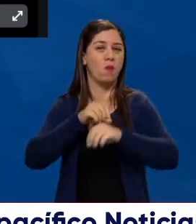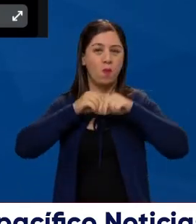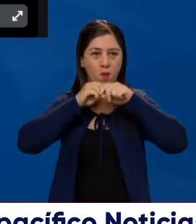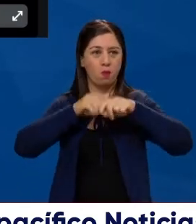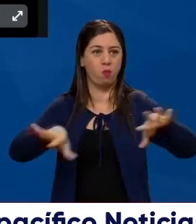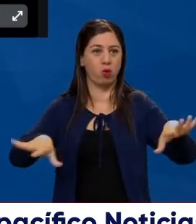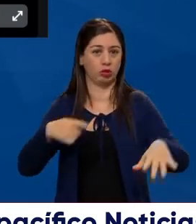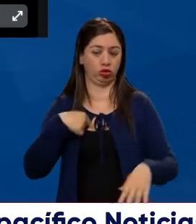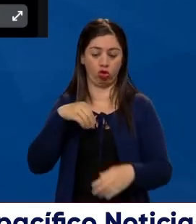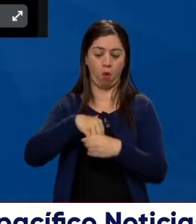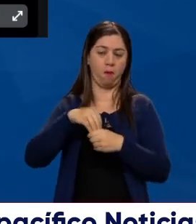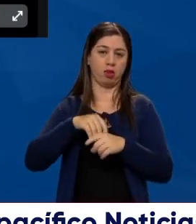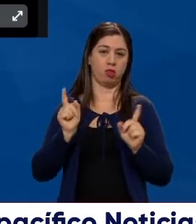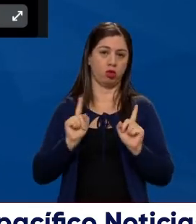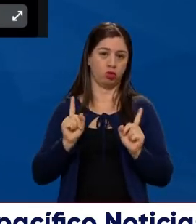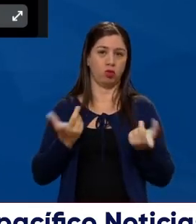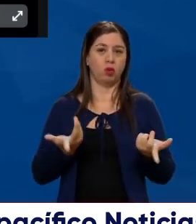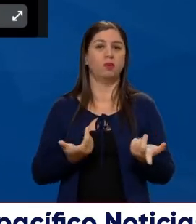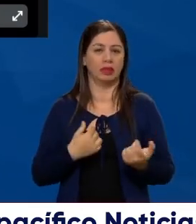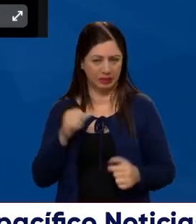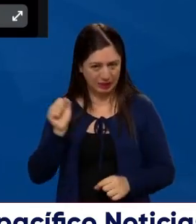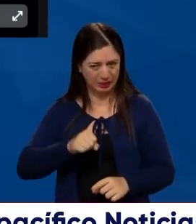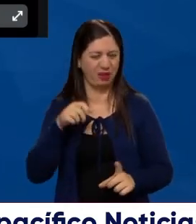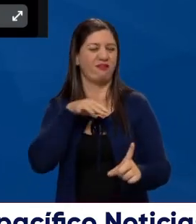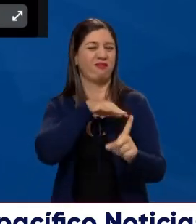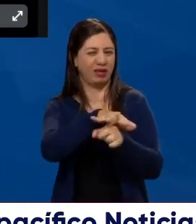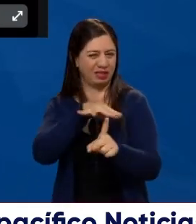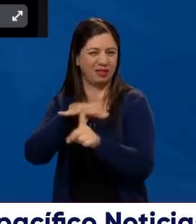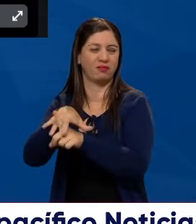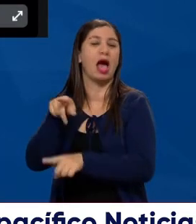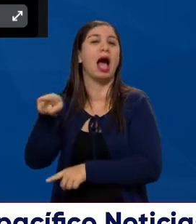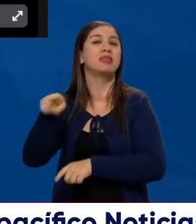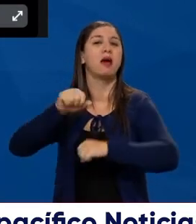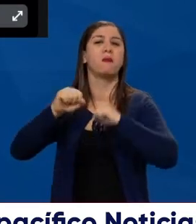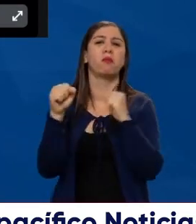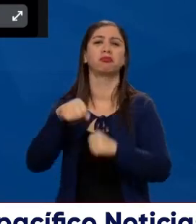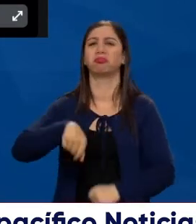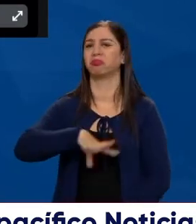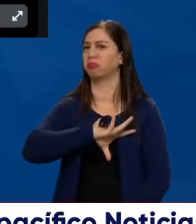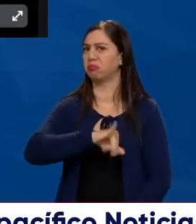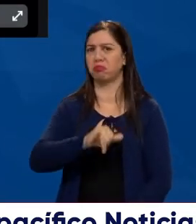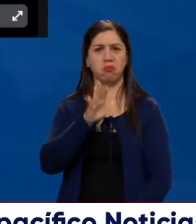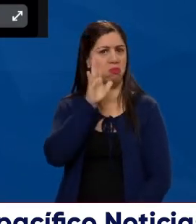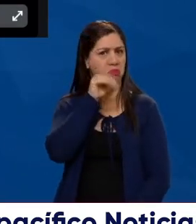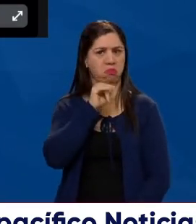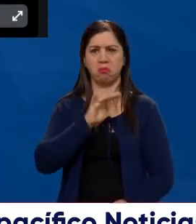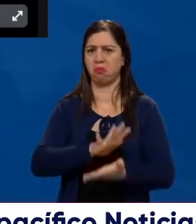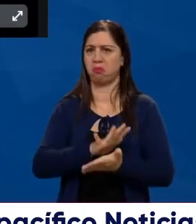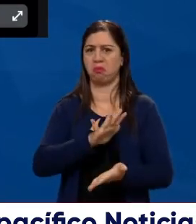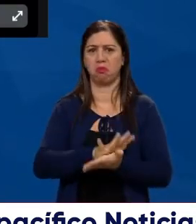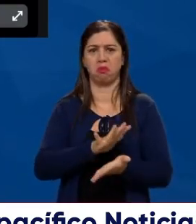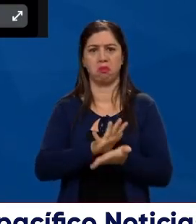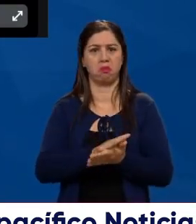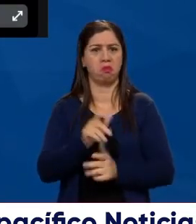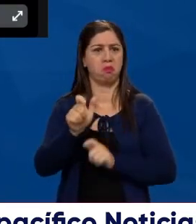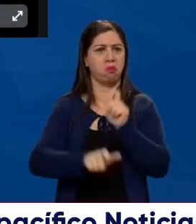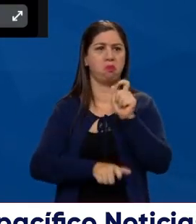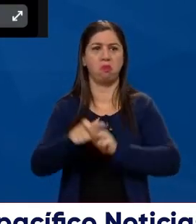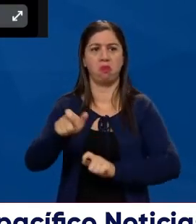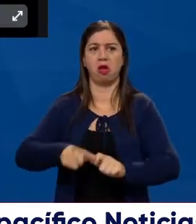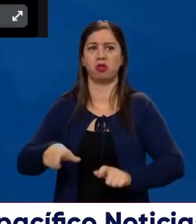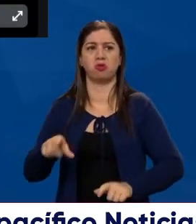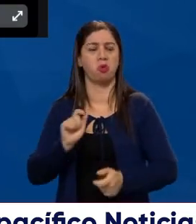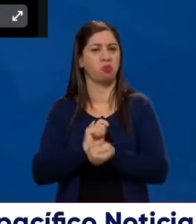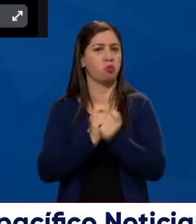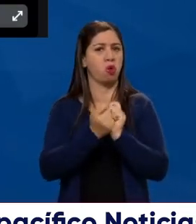que no, en eso yo no me meto, este, sí han afectado, pero en Bogotá, en Cali no ha pasado absolutamente nada, la gente no ha,